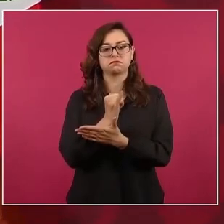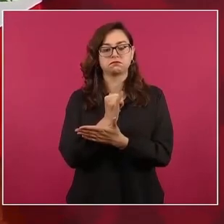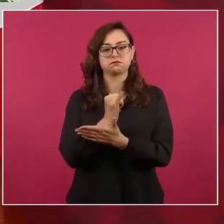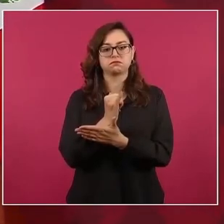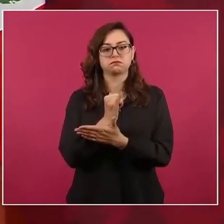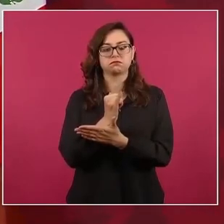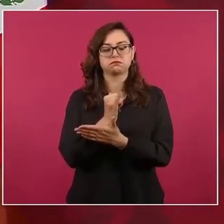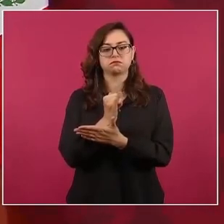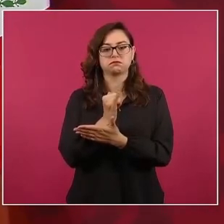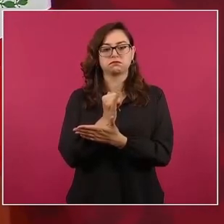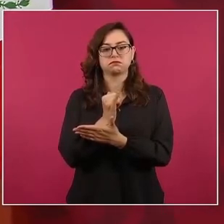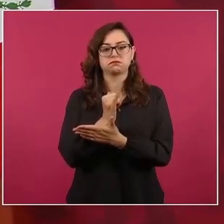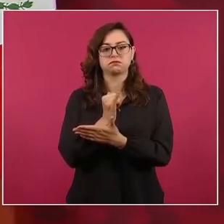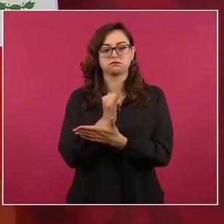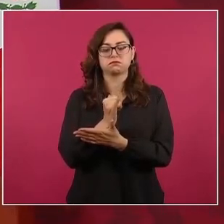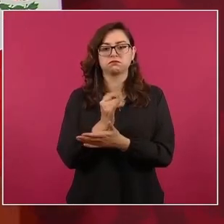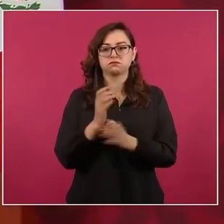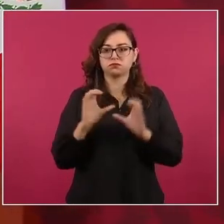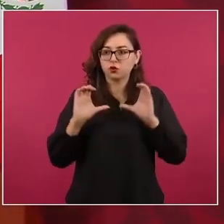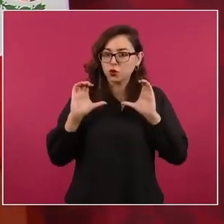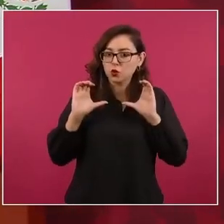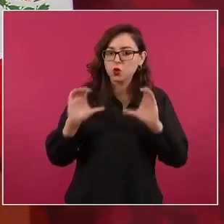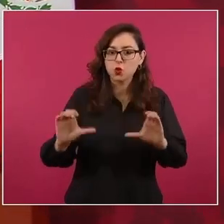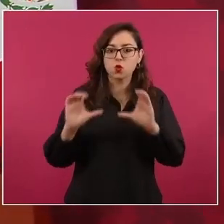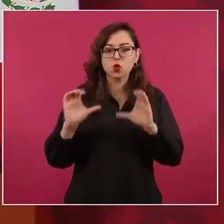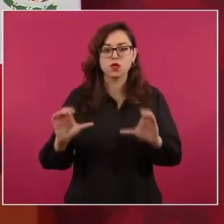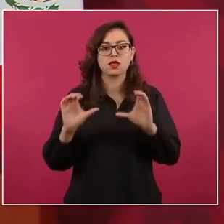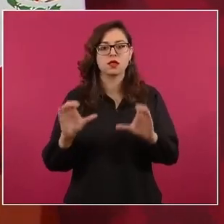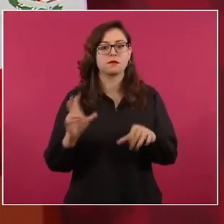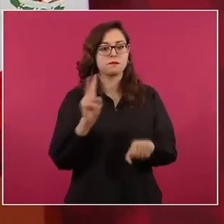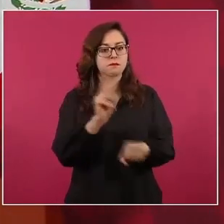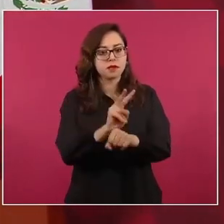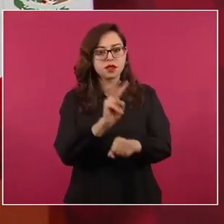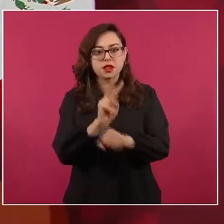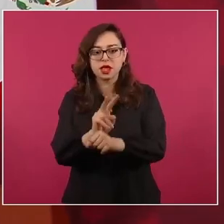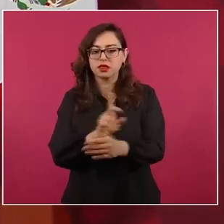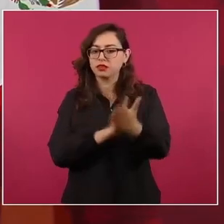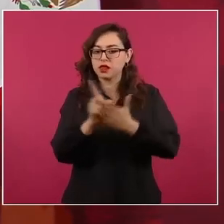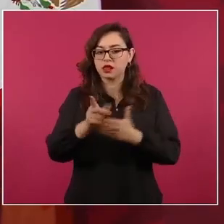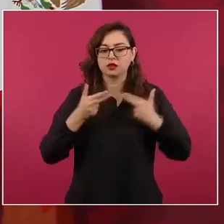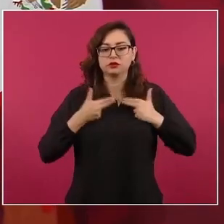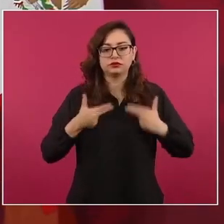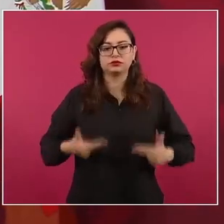y de cuidar que no se violen los derechos humanos.